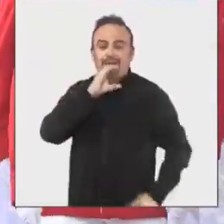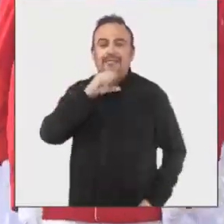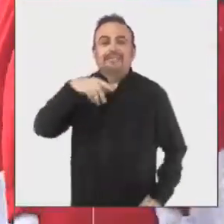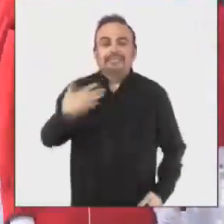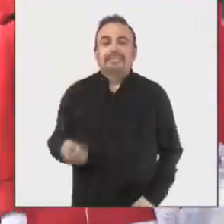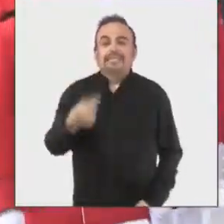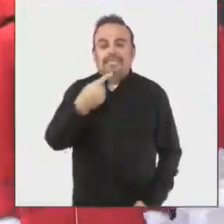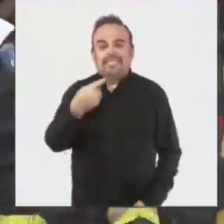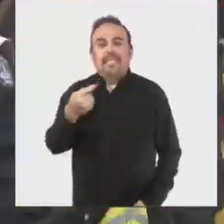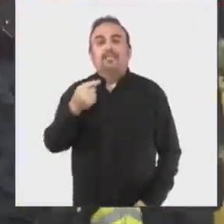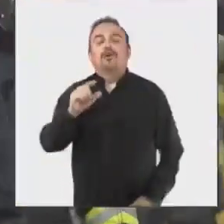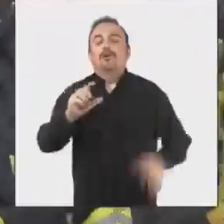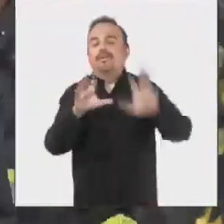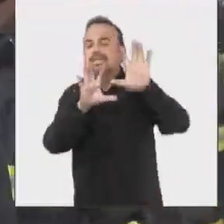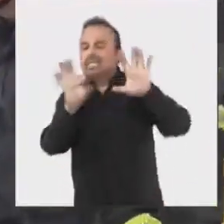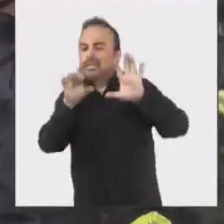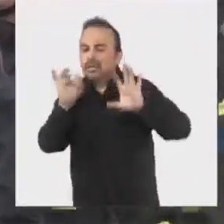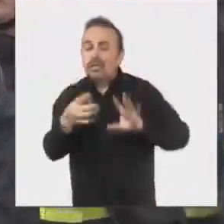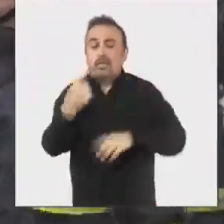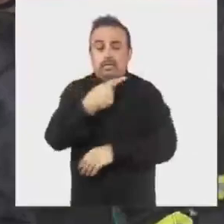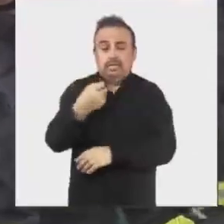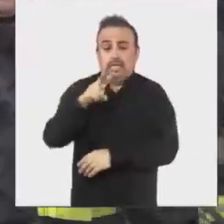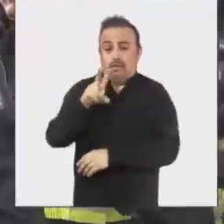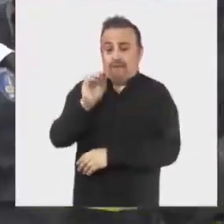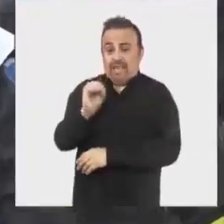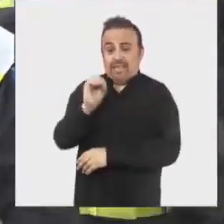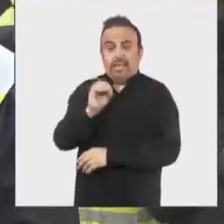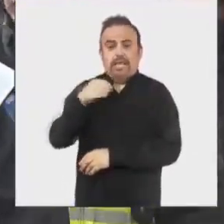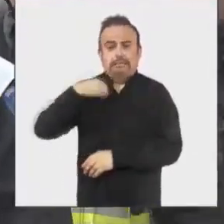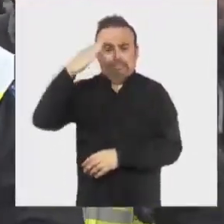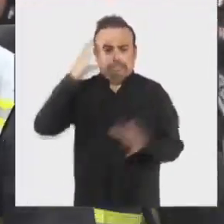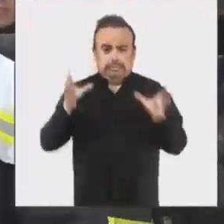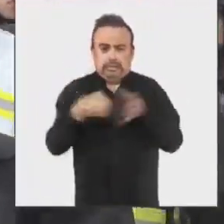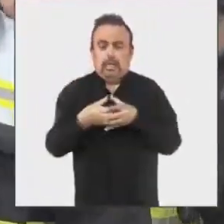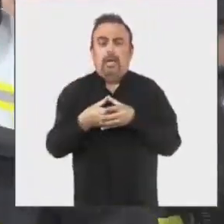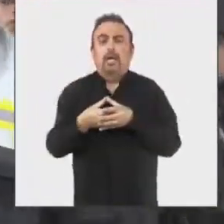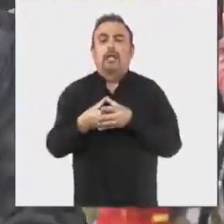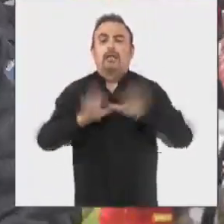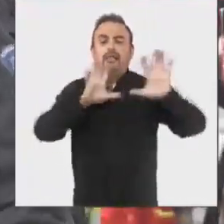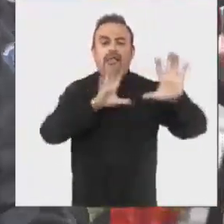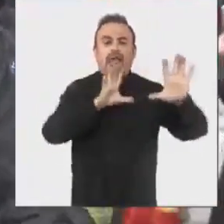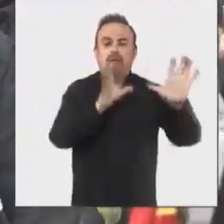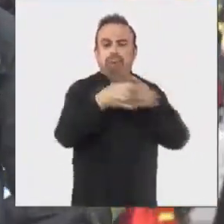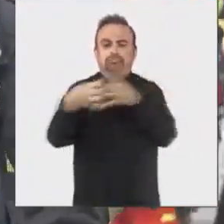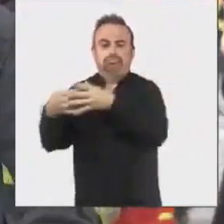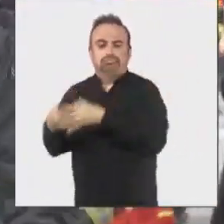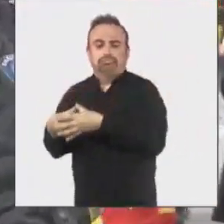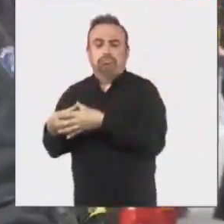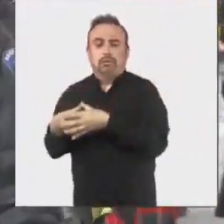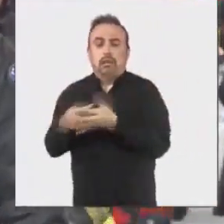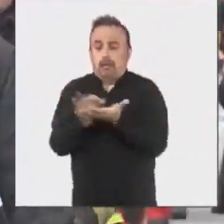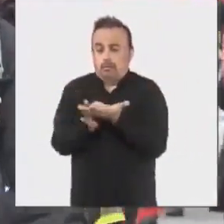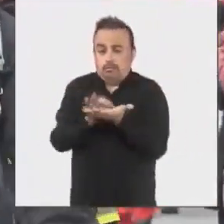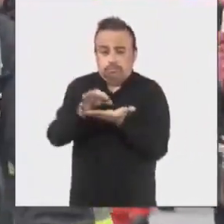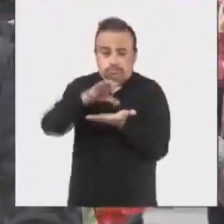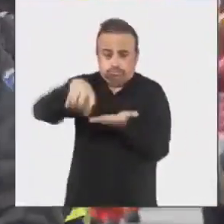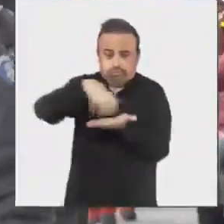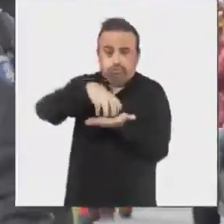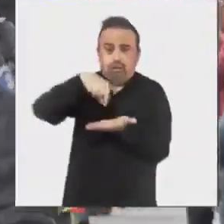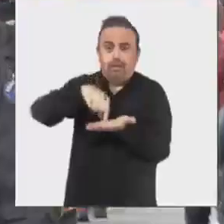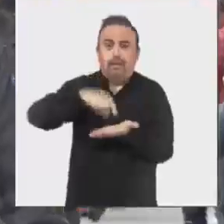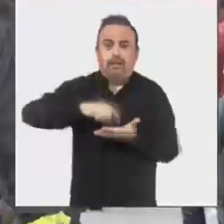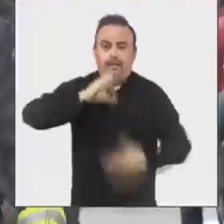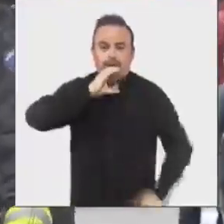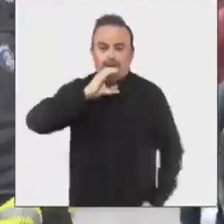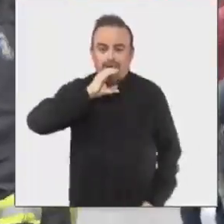voluntarias y voluntarios, 120 cadetes, en un total de 10 compañías distribuidas en todo el territorio